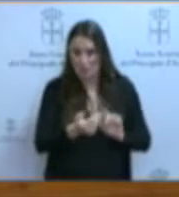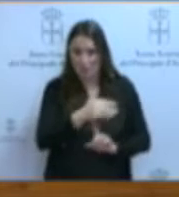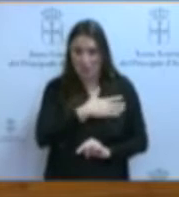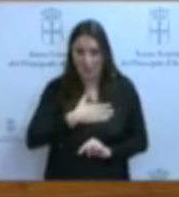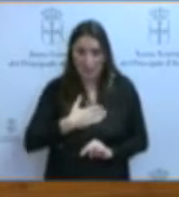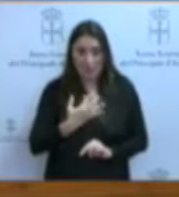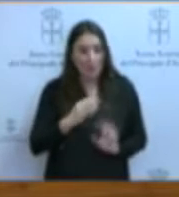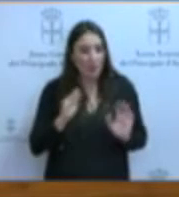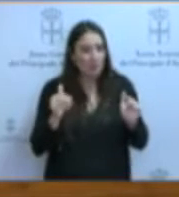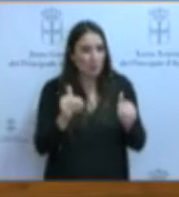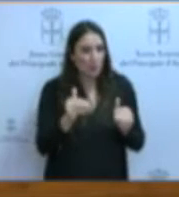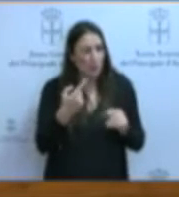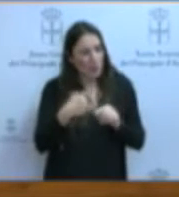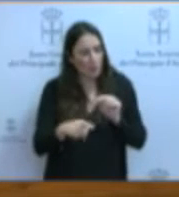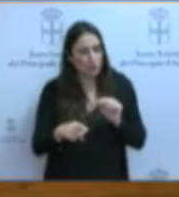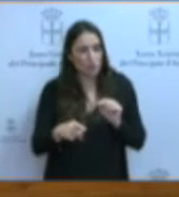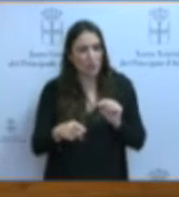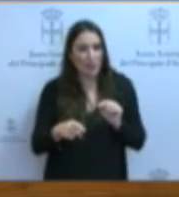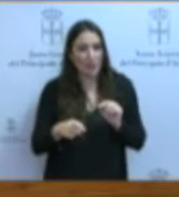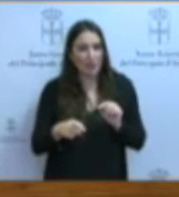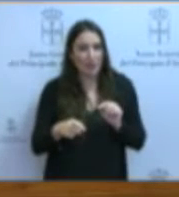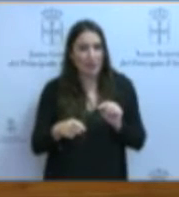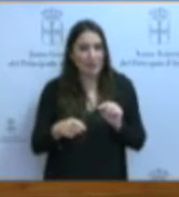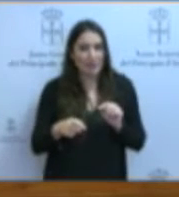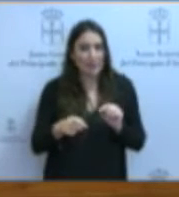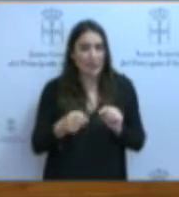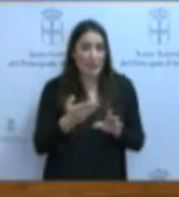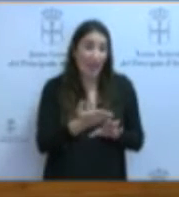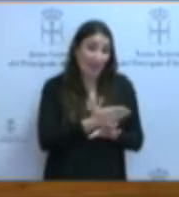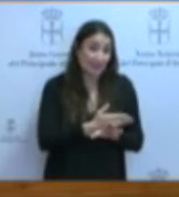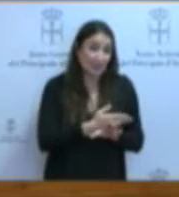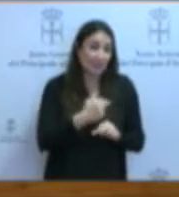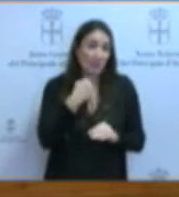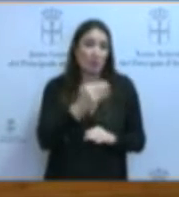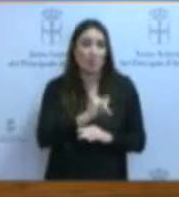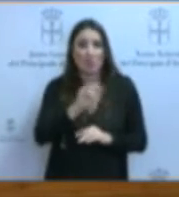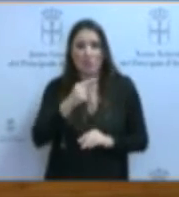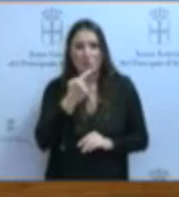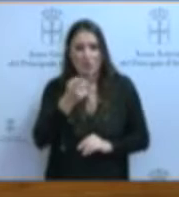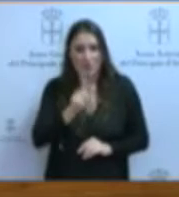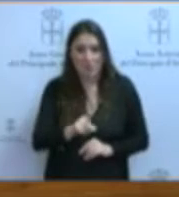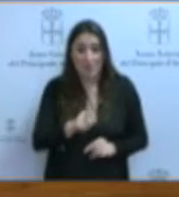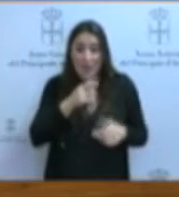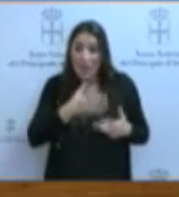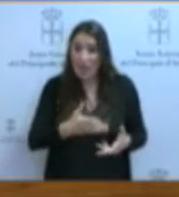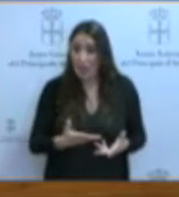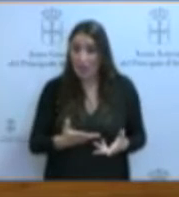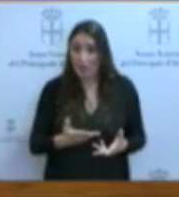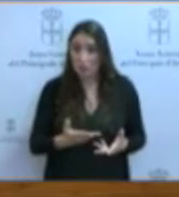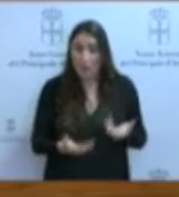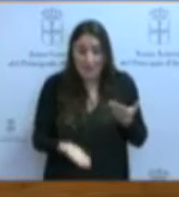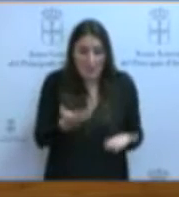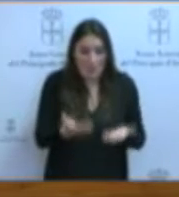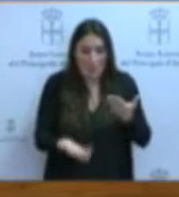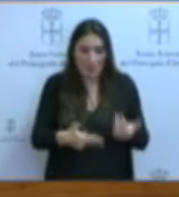en una cuestión en la que ya ha hecho matices la portavoz de Izquierda Unida, y es que actualmente no existe una evaluación